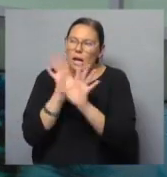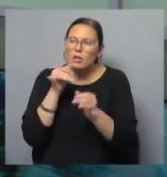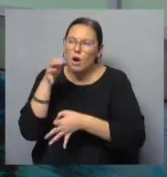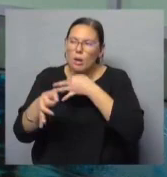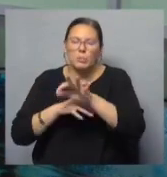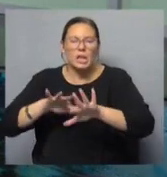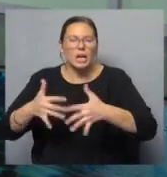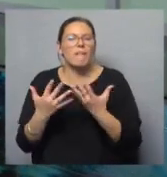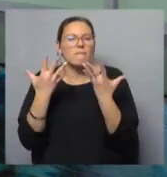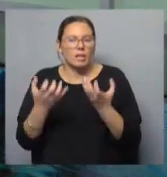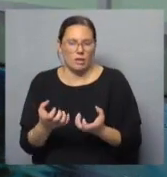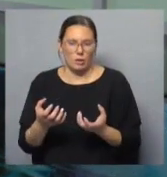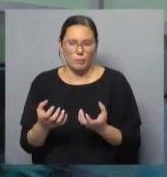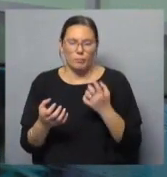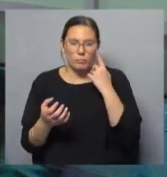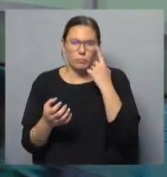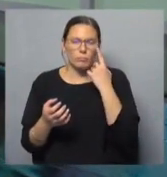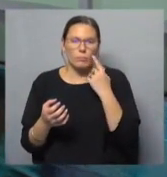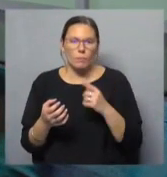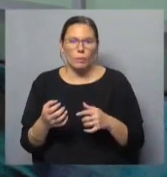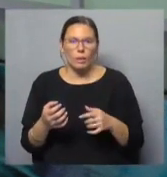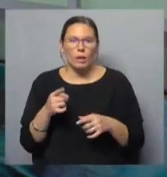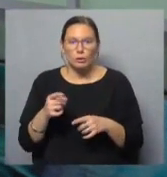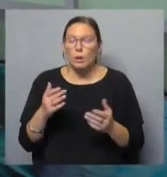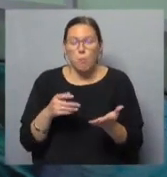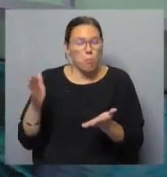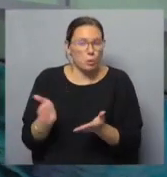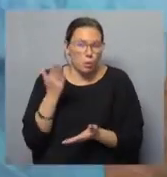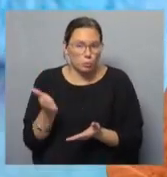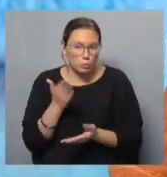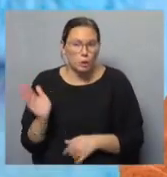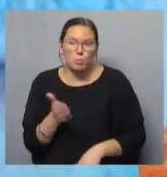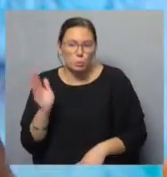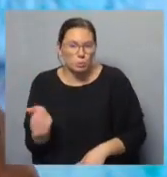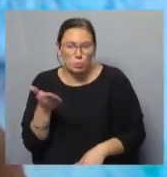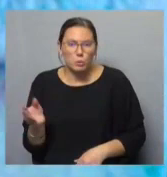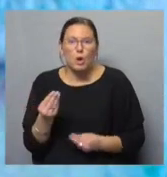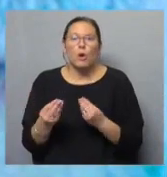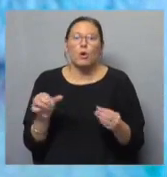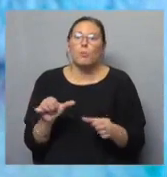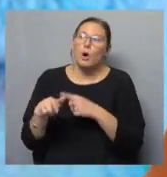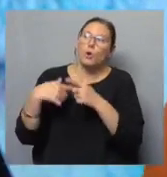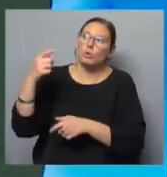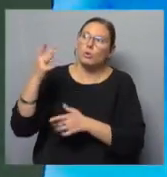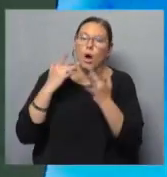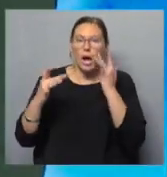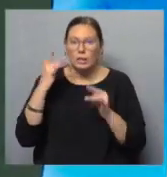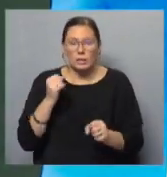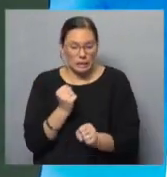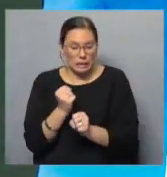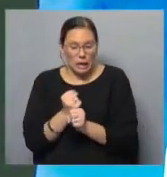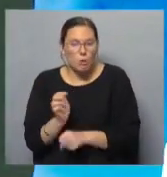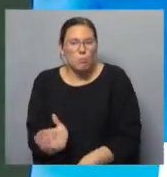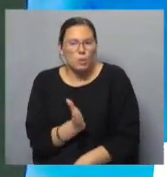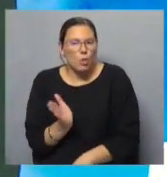precioso, precioso. Me encanta. Está siempre produciendo cosas. ¿Cómo es producir para otros artistas? ¿La verdad es productor? Bueno,